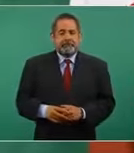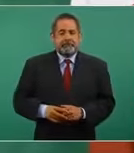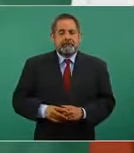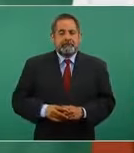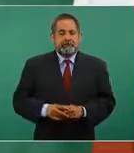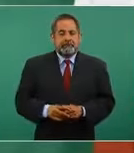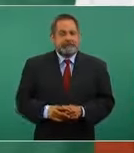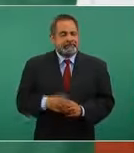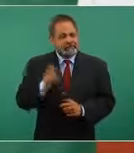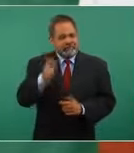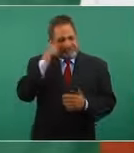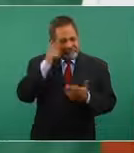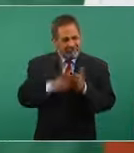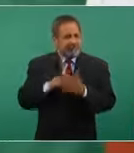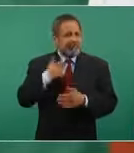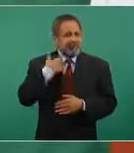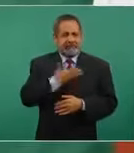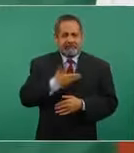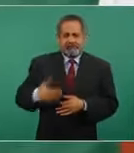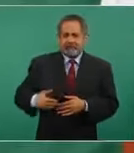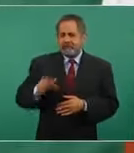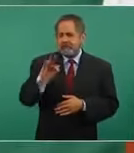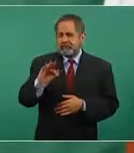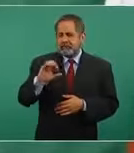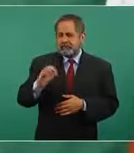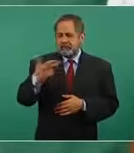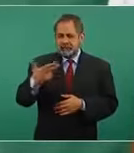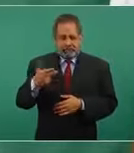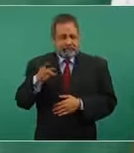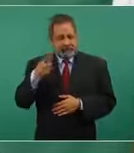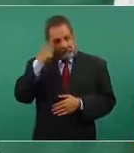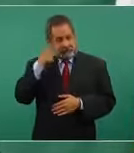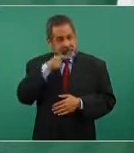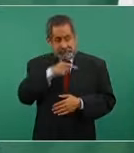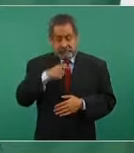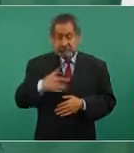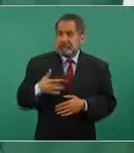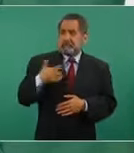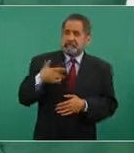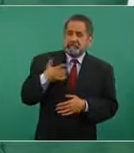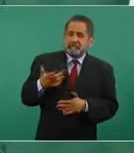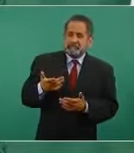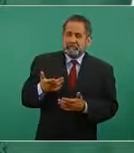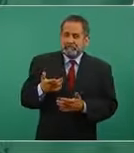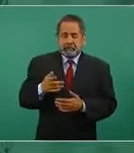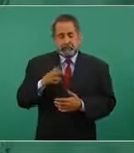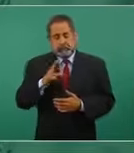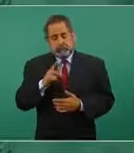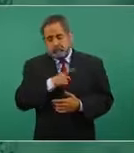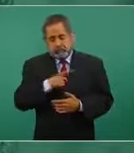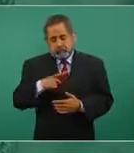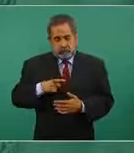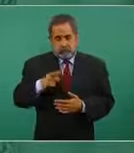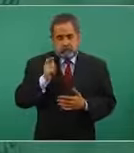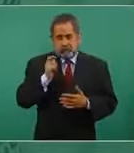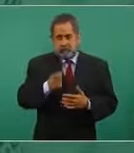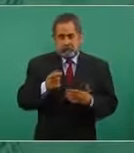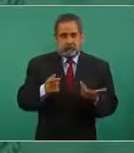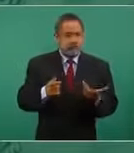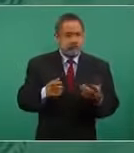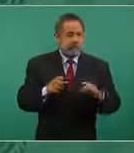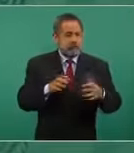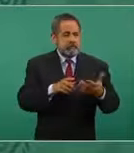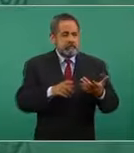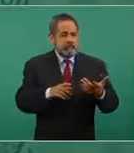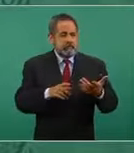¿Ustedes creen que Calderón sintió de que era indebido, terminando